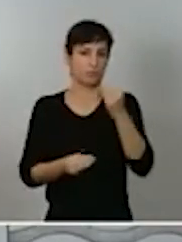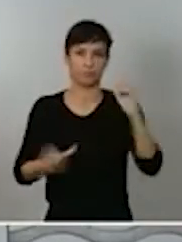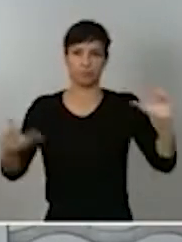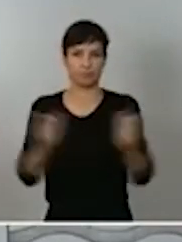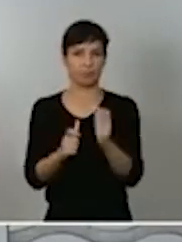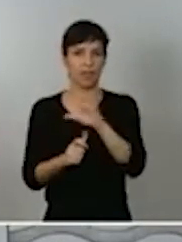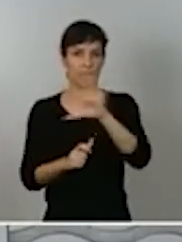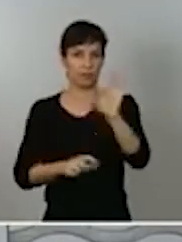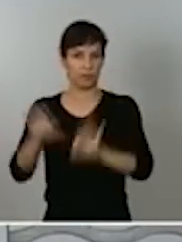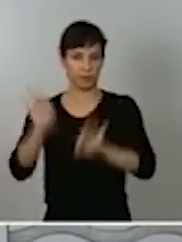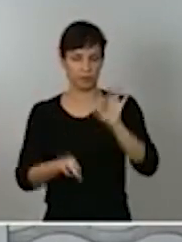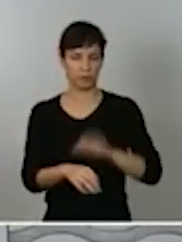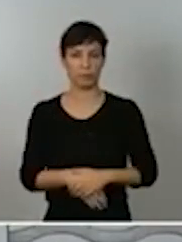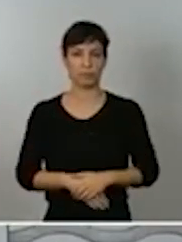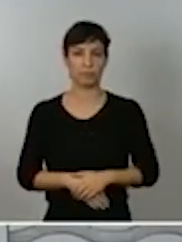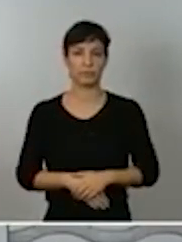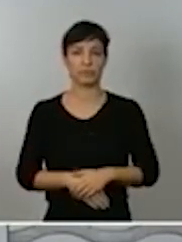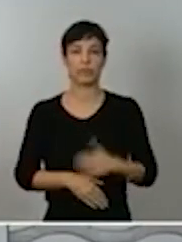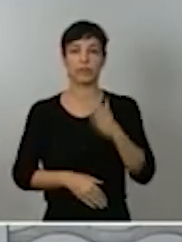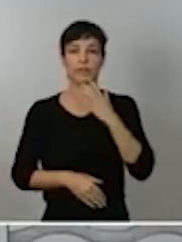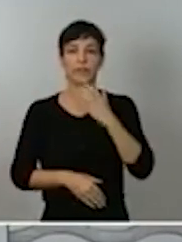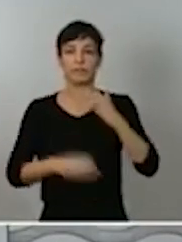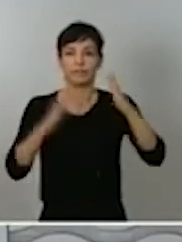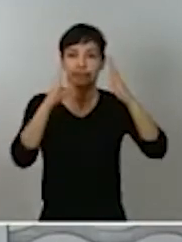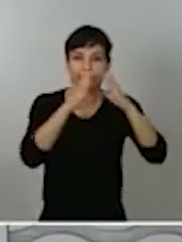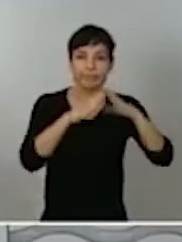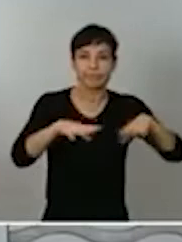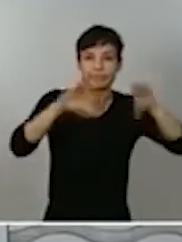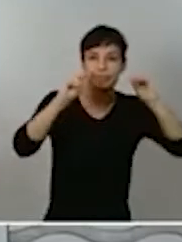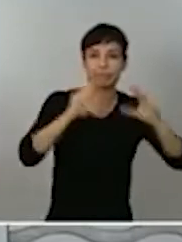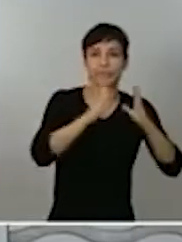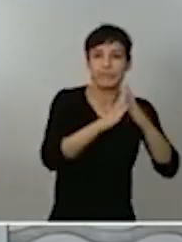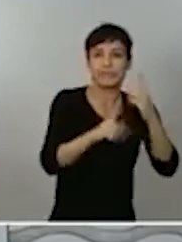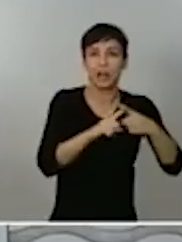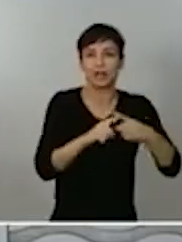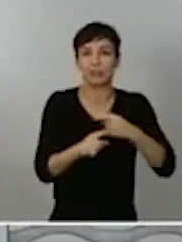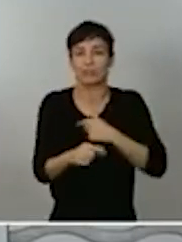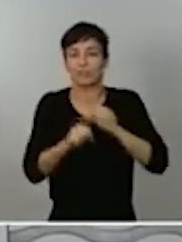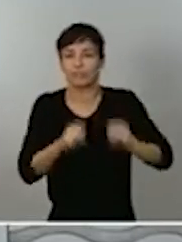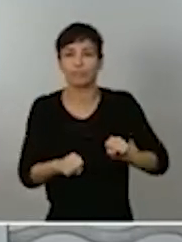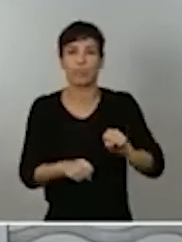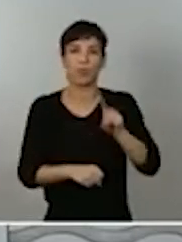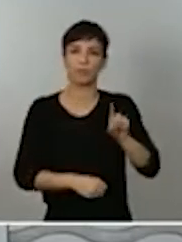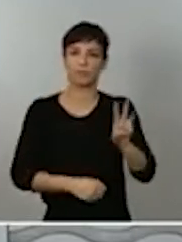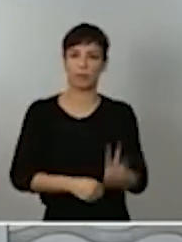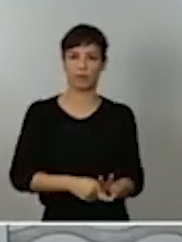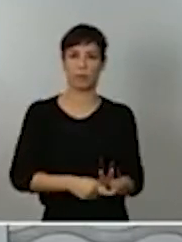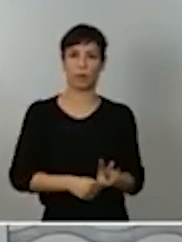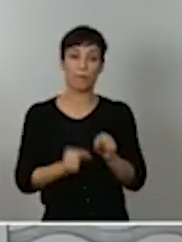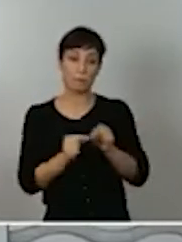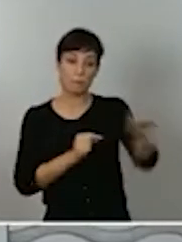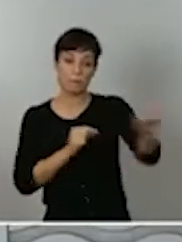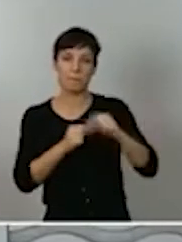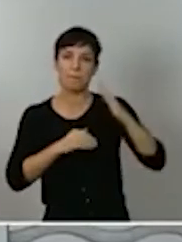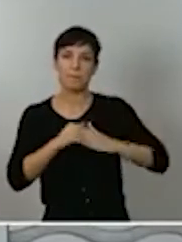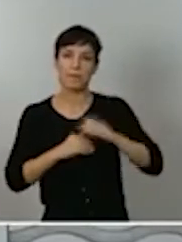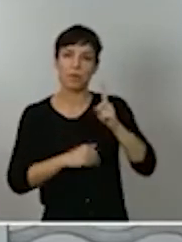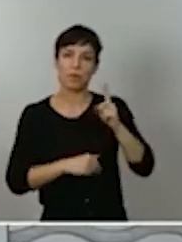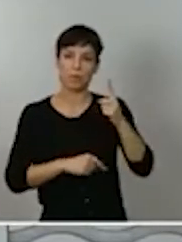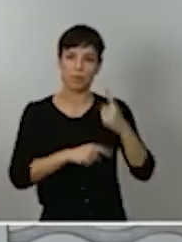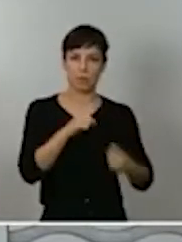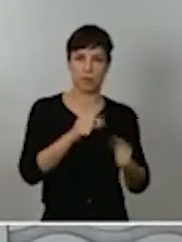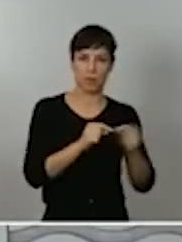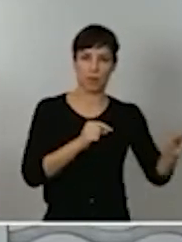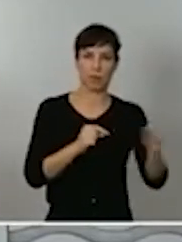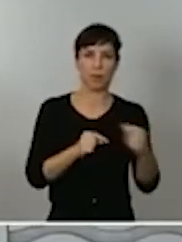En los lugares de culto, el aforo queda reducido a un tercio, con una distancia mínima de un metro y medio. Y en los velatorios se establece un